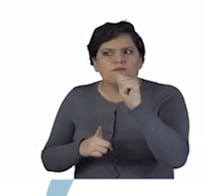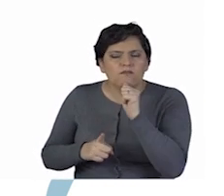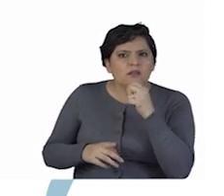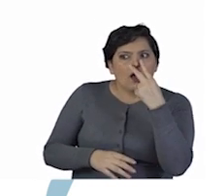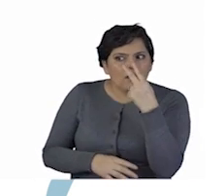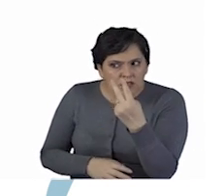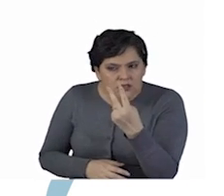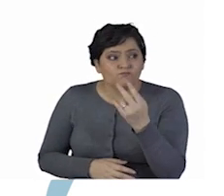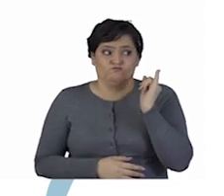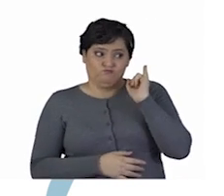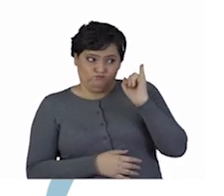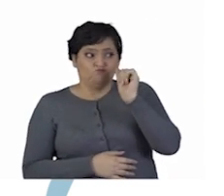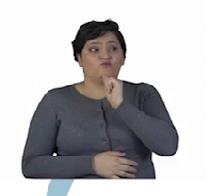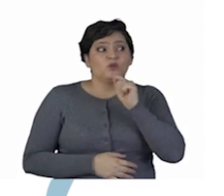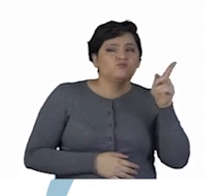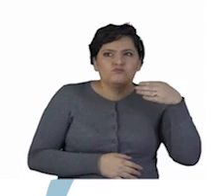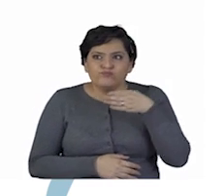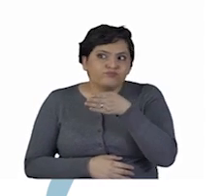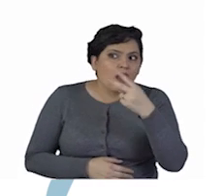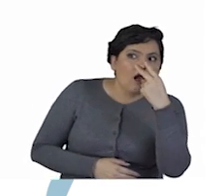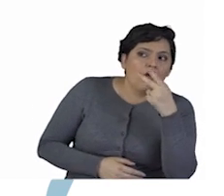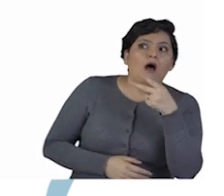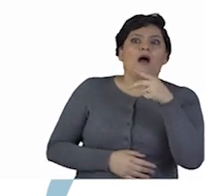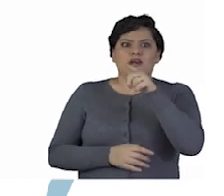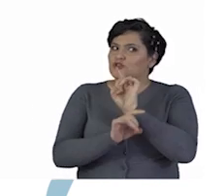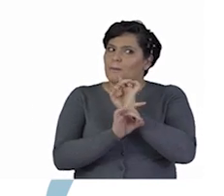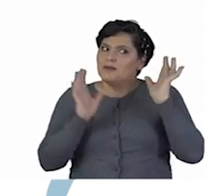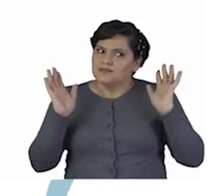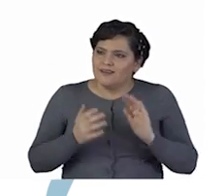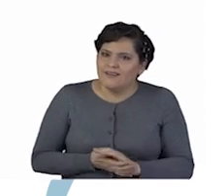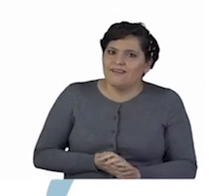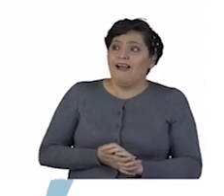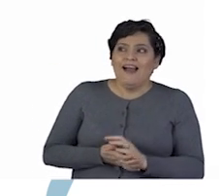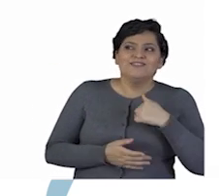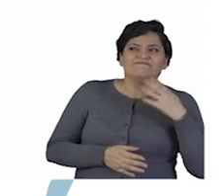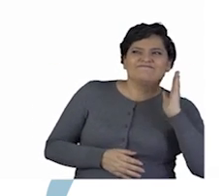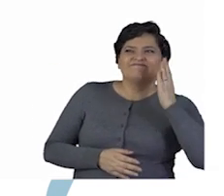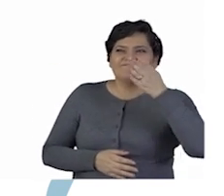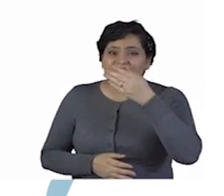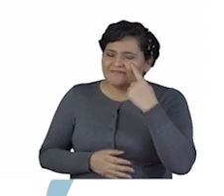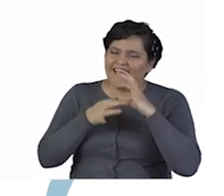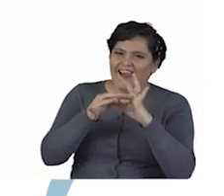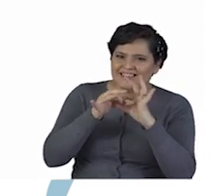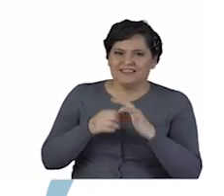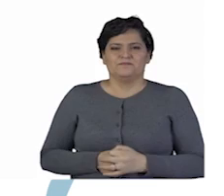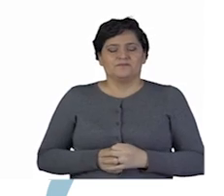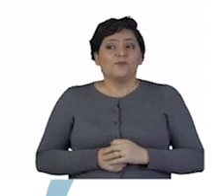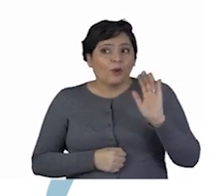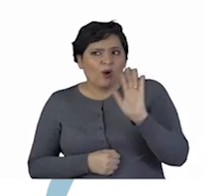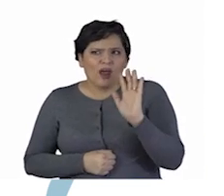otra área que me falte por conocer? Claro, si sigues recorriendo los pasillos te sorprenderás. Pues seguiré entonces. Muchas gracias.